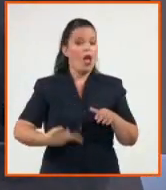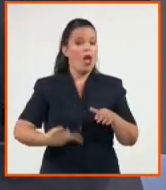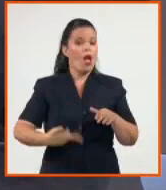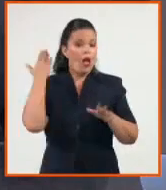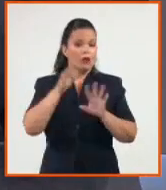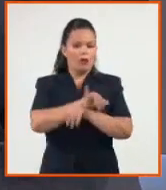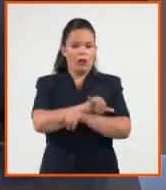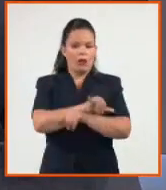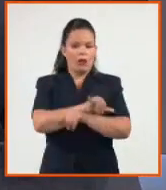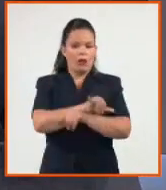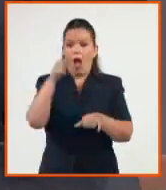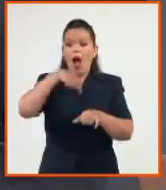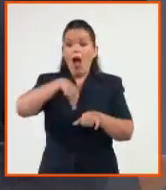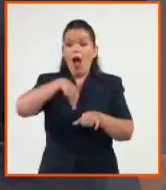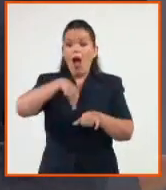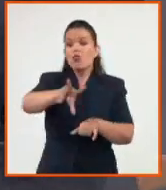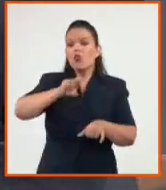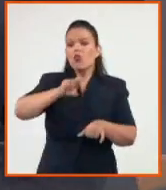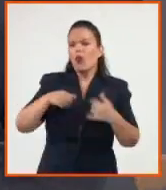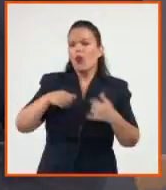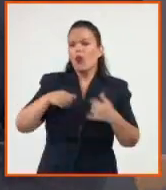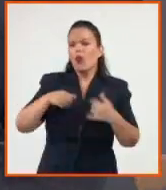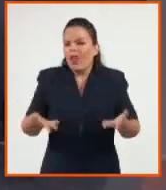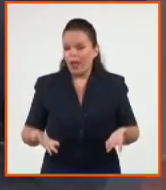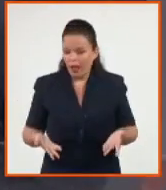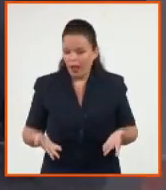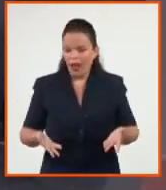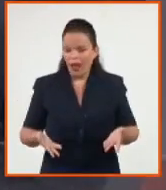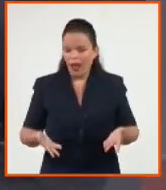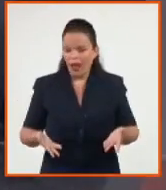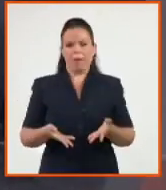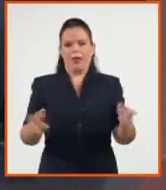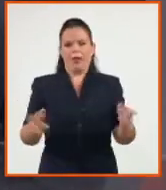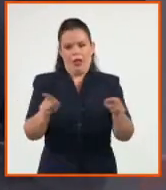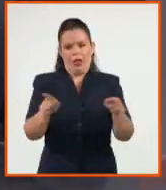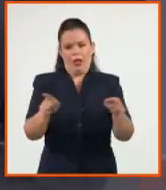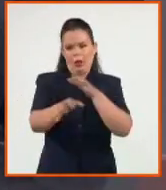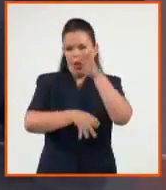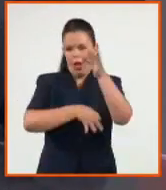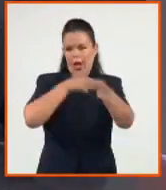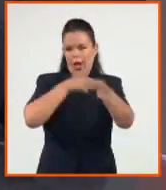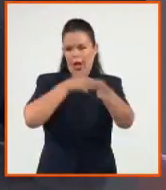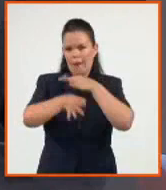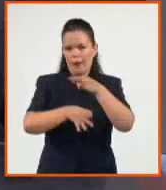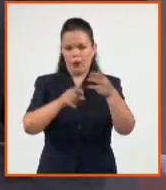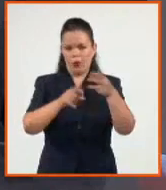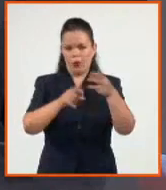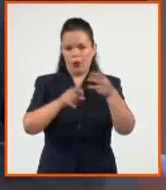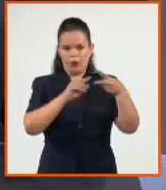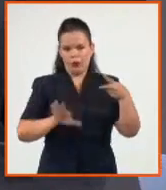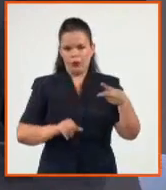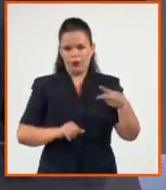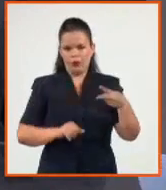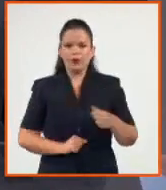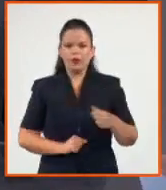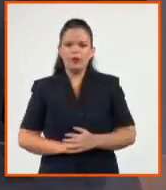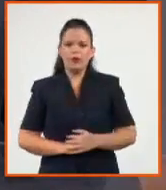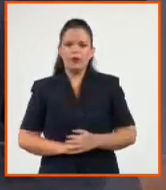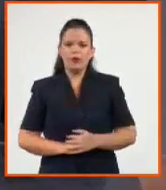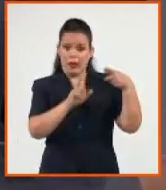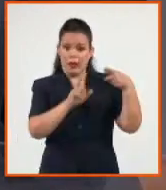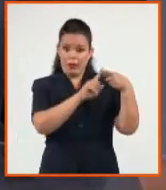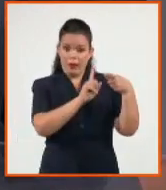que tiene este modelo de actuación? Pudiéramos resumirlo brevemente en dos cuestiones fundamentales. Primero,